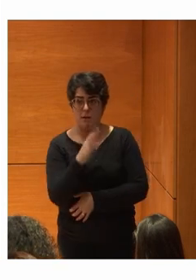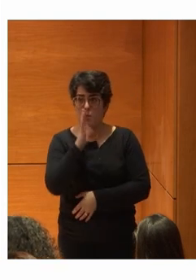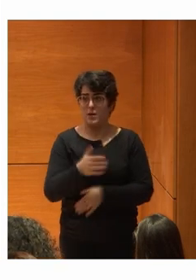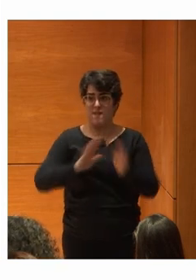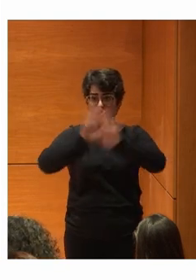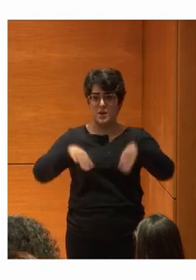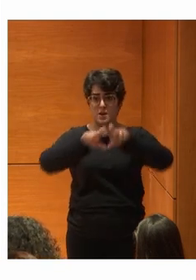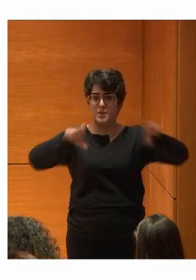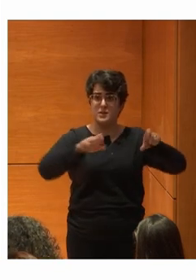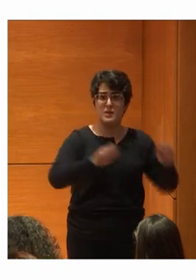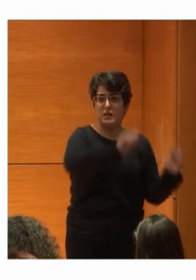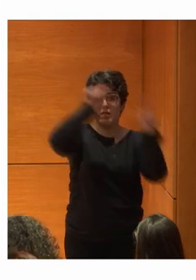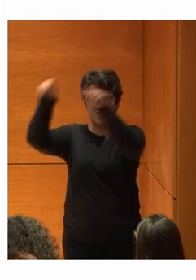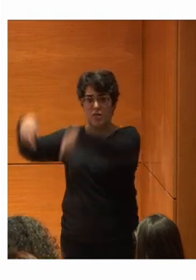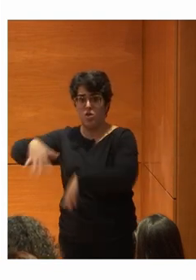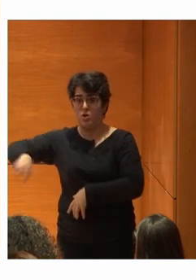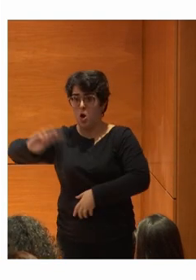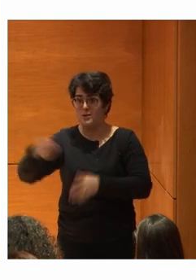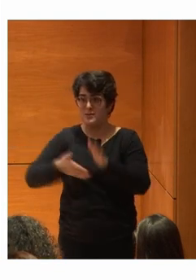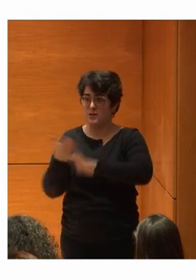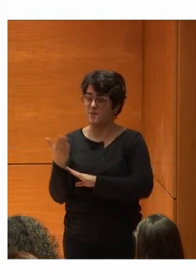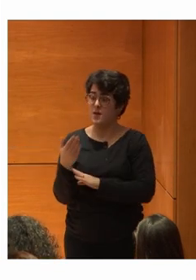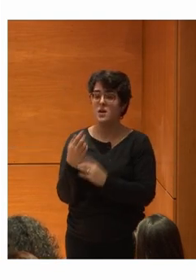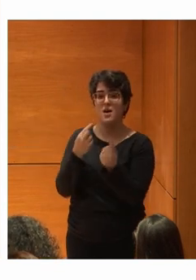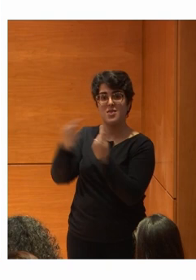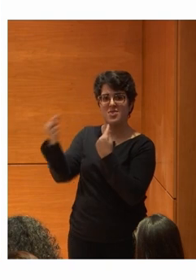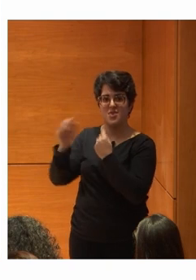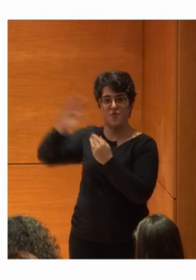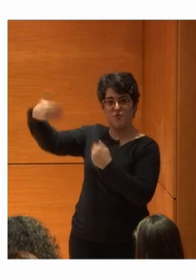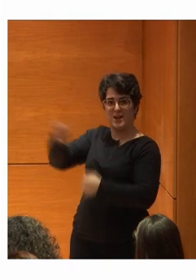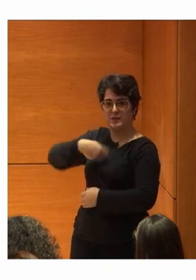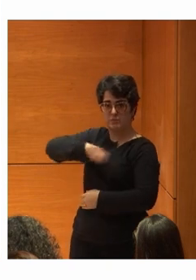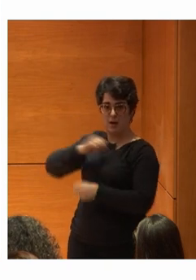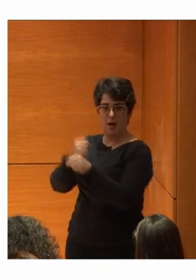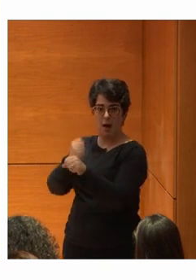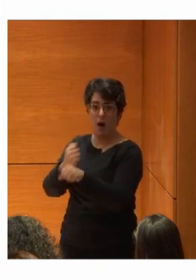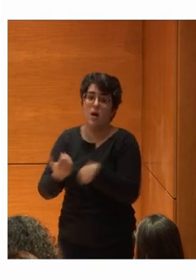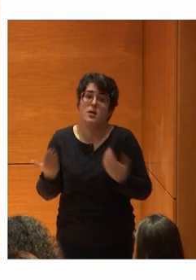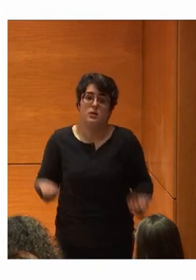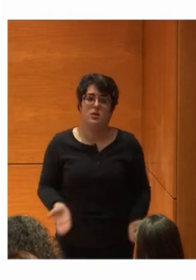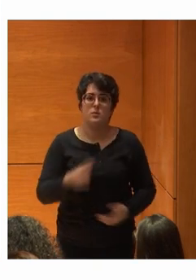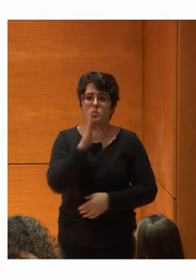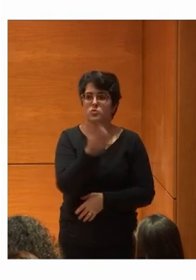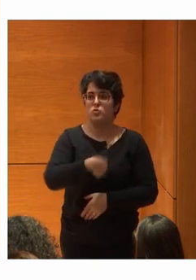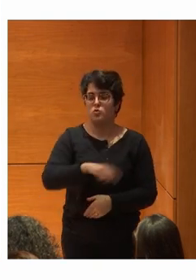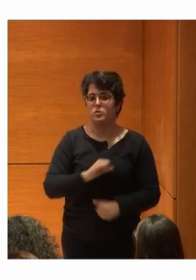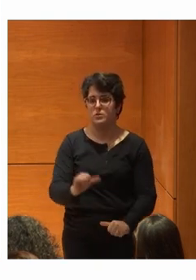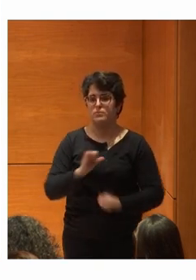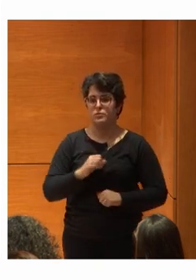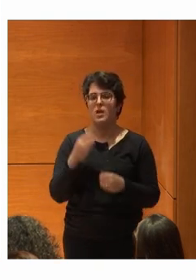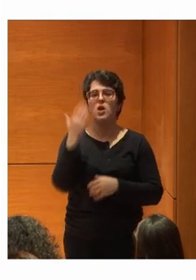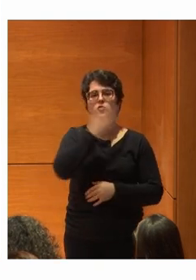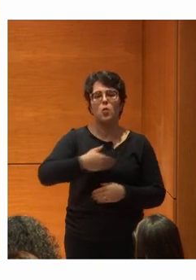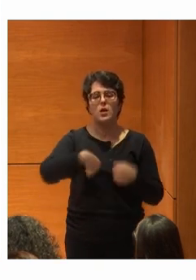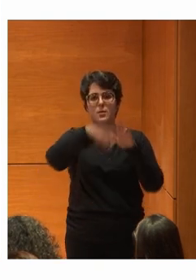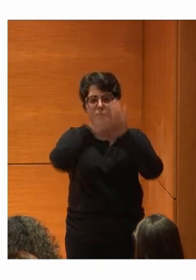Se instalan en otro sitio Y Trabajan para ti Pero desde Fuera de España Entonces bueno Pues para eso Hemos creado La escuela de